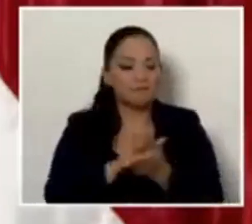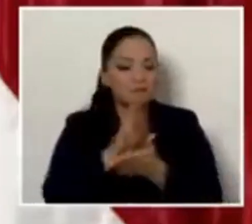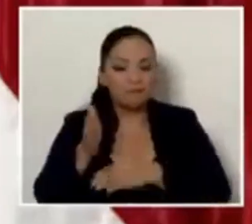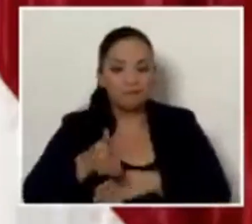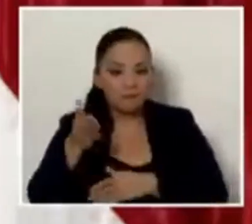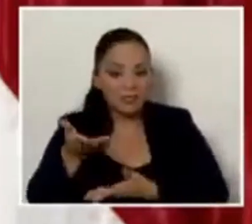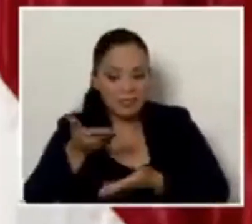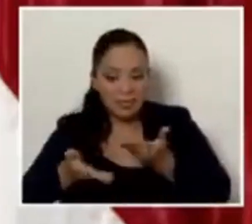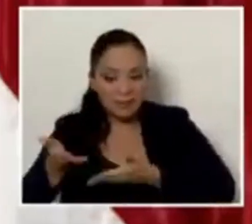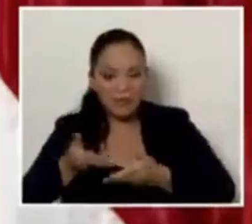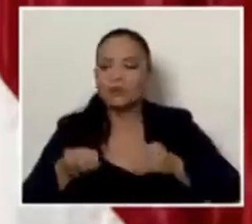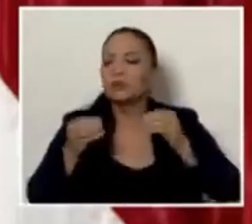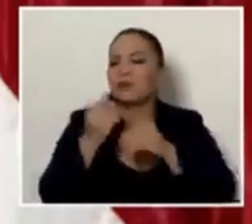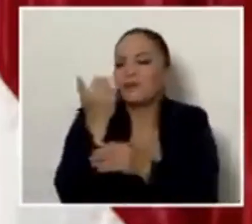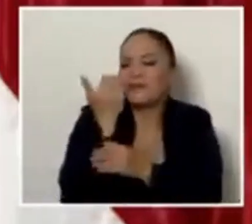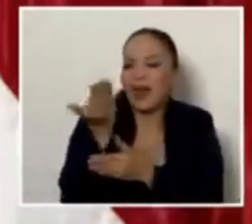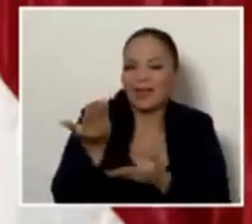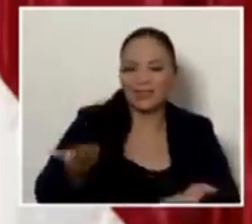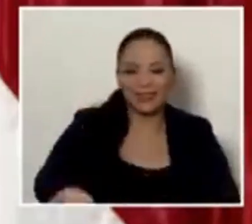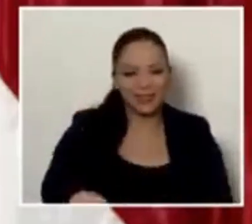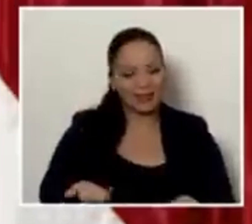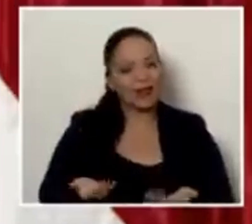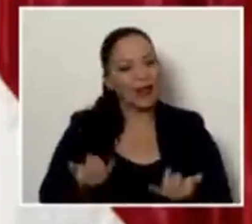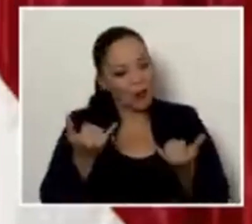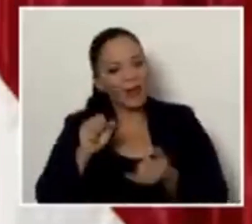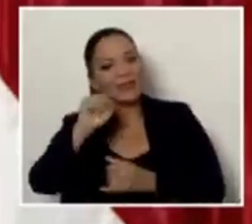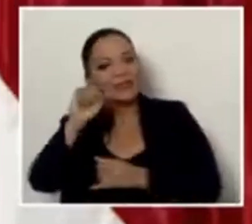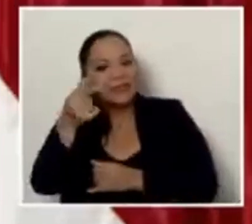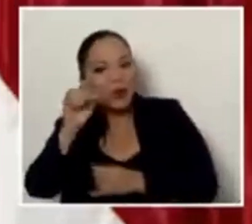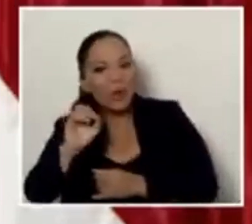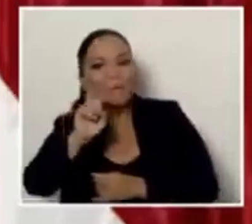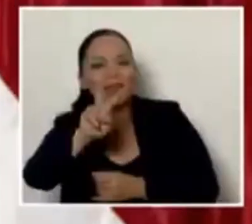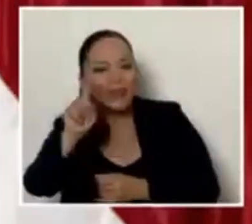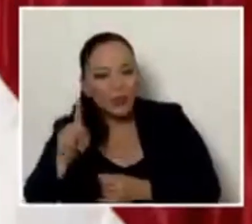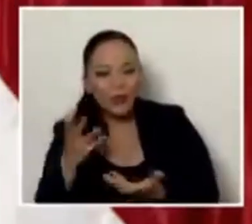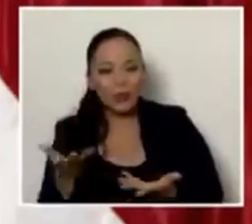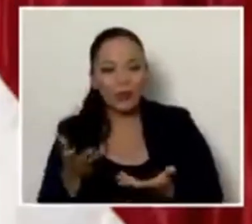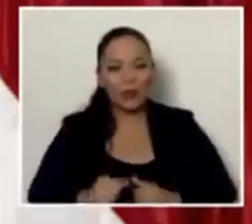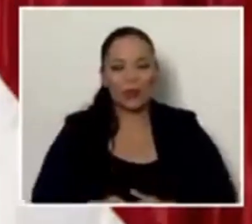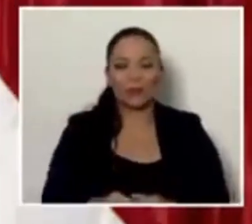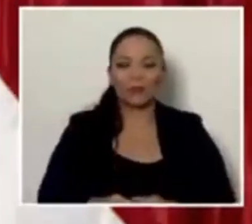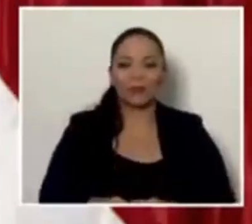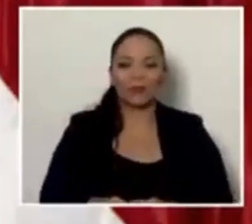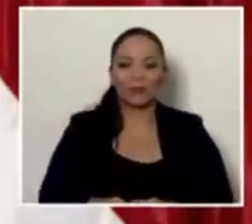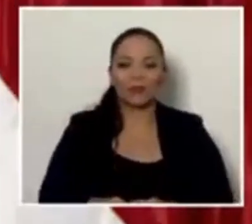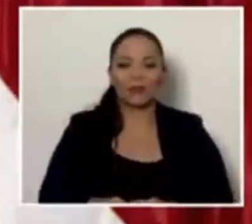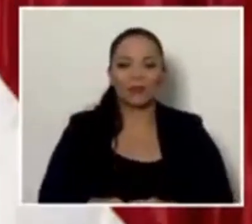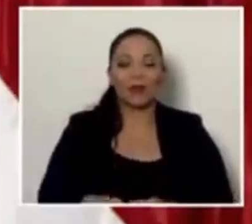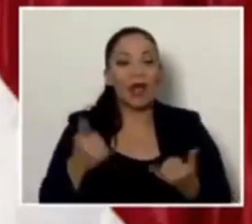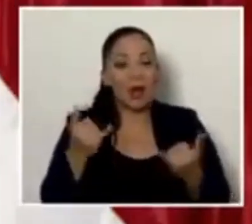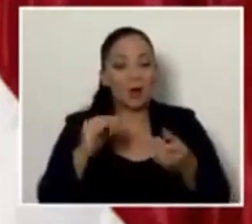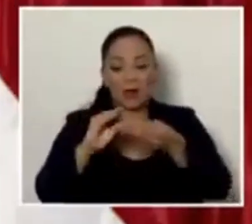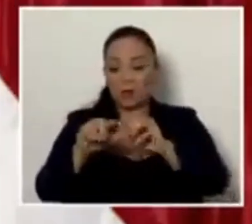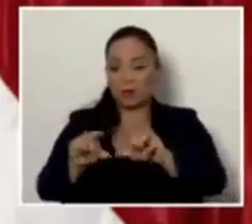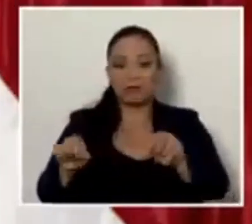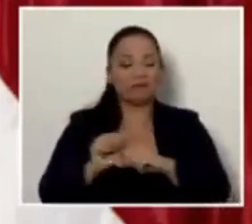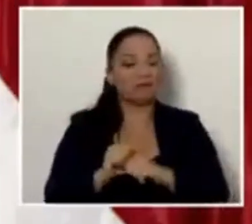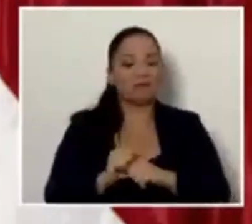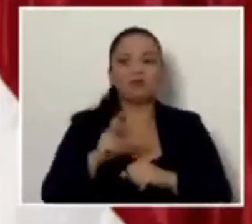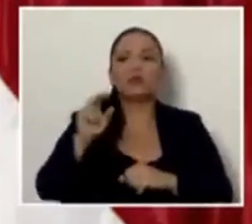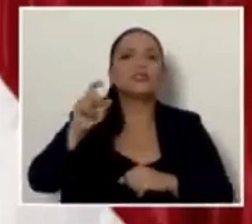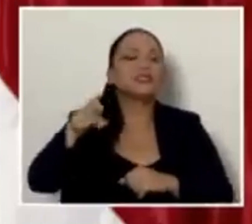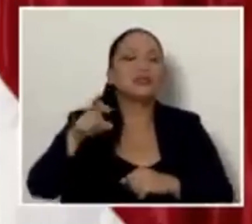ciudadanos del siglo XXI. Un solo chip, no va a tener que andar tarjeta de